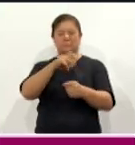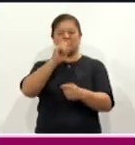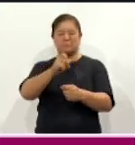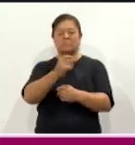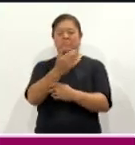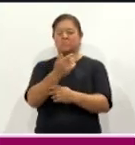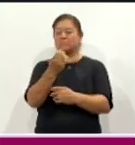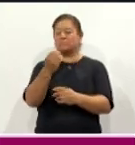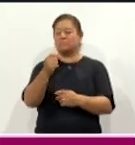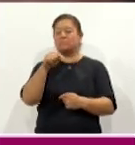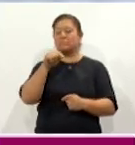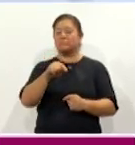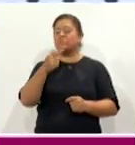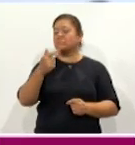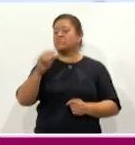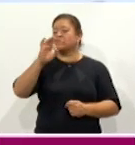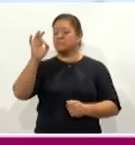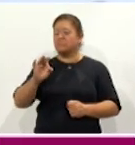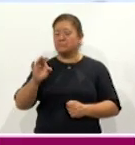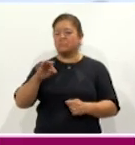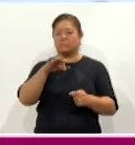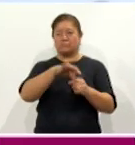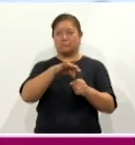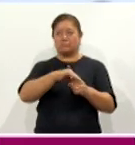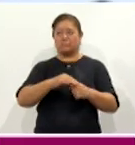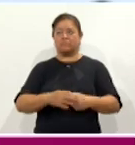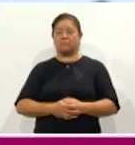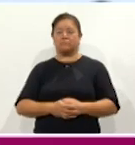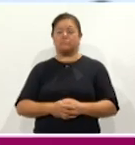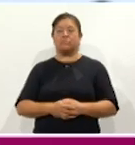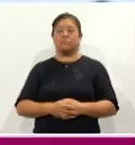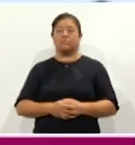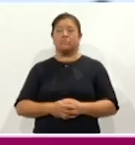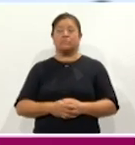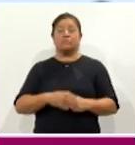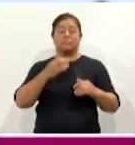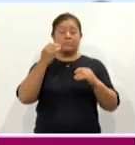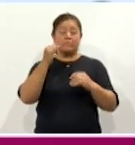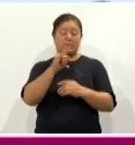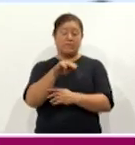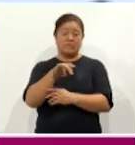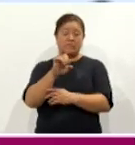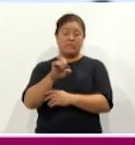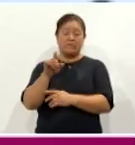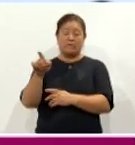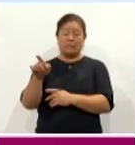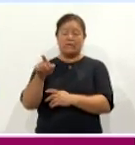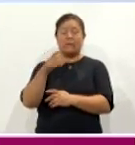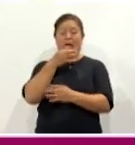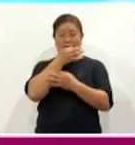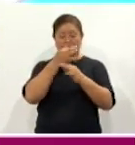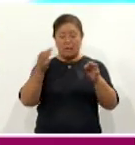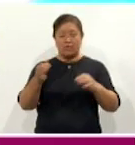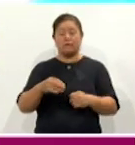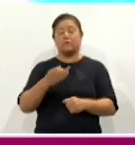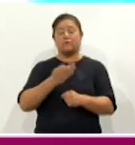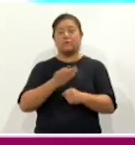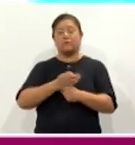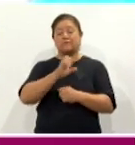59.7% de los votos. Además, el INE señaló que este domingo acudieron 60